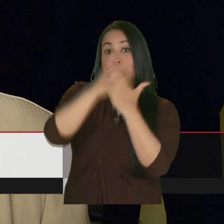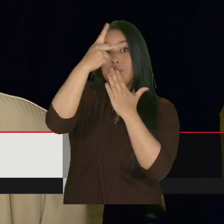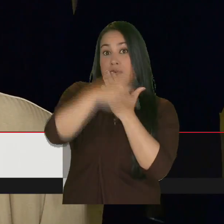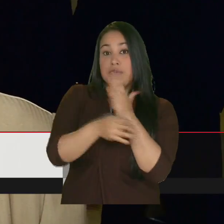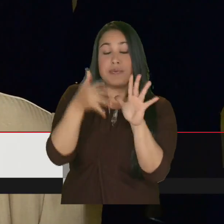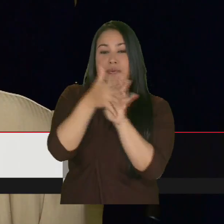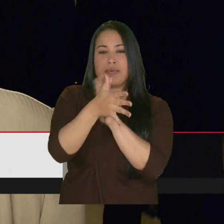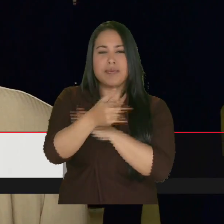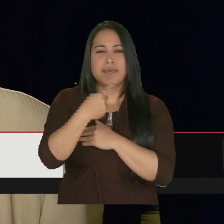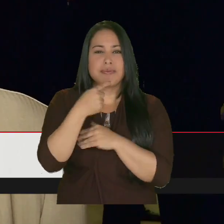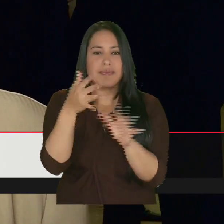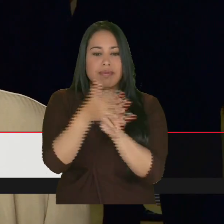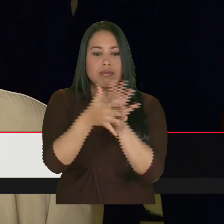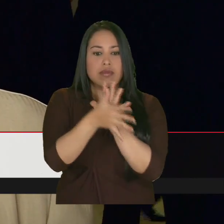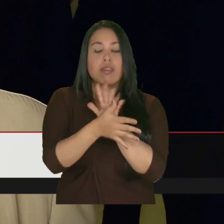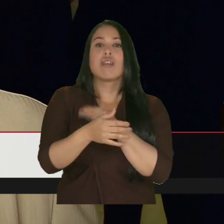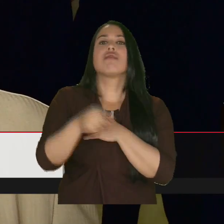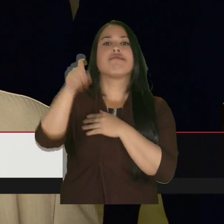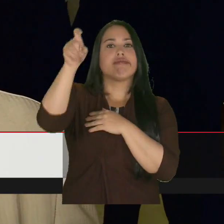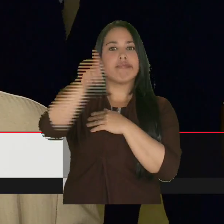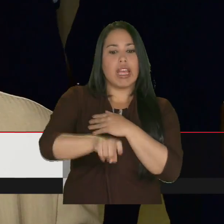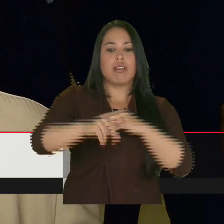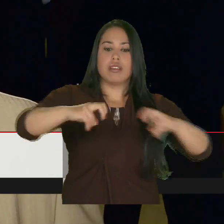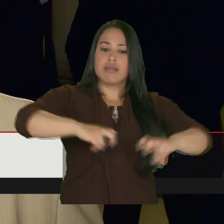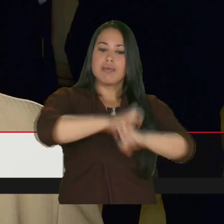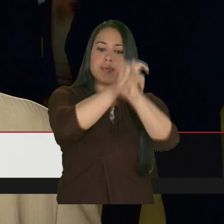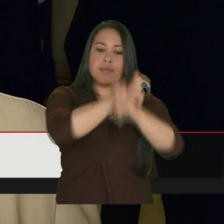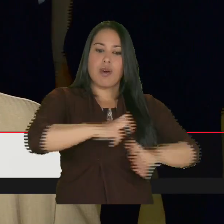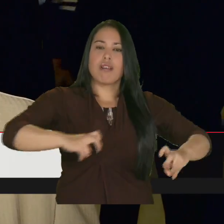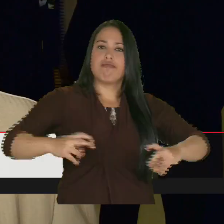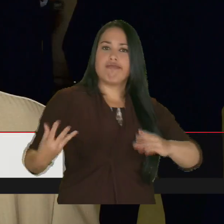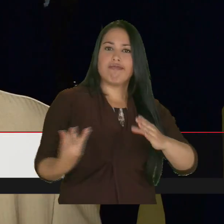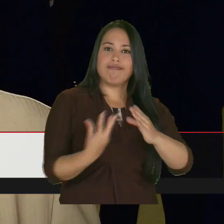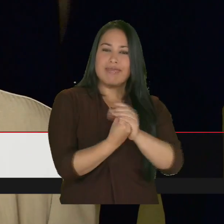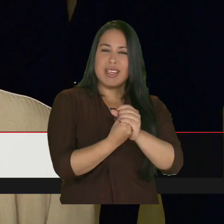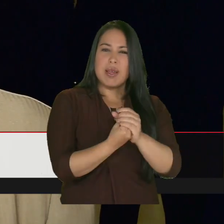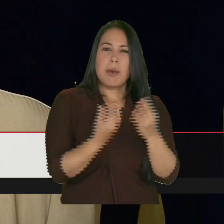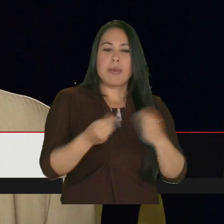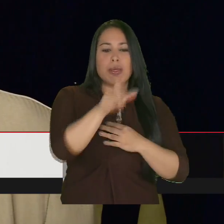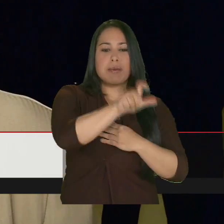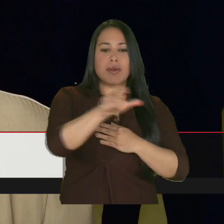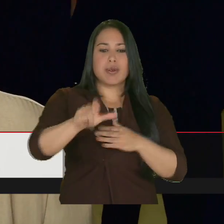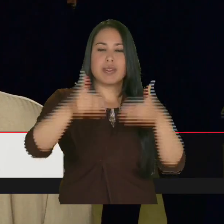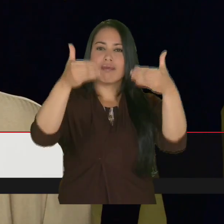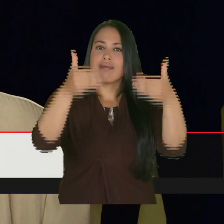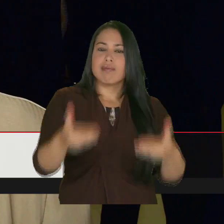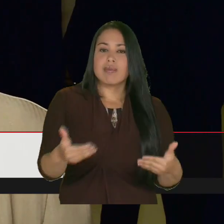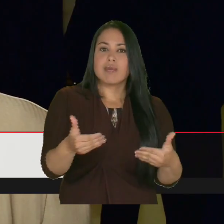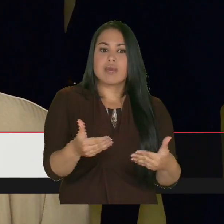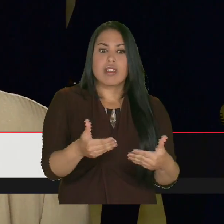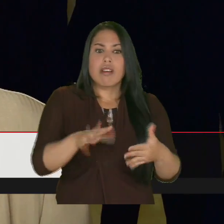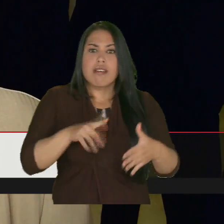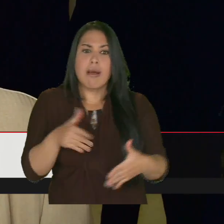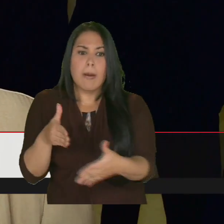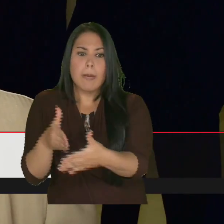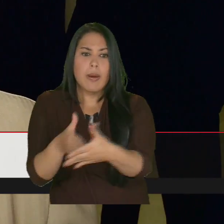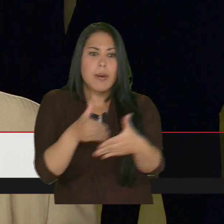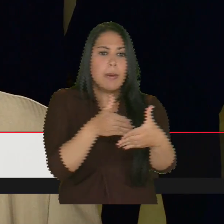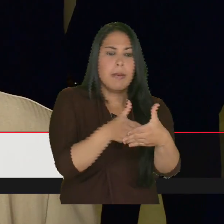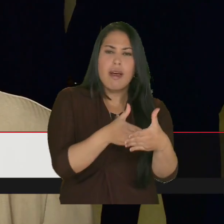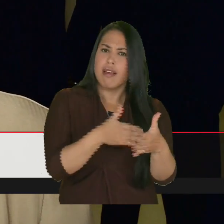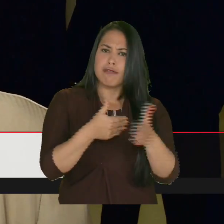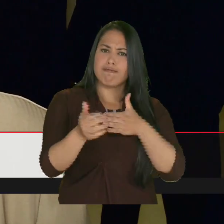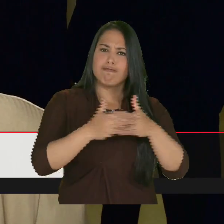través del cual deben haber parques incluyentes que